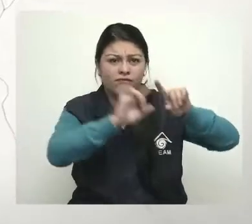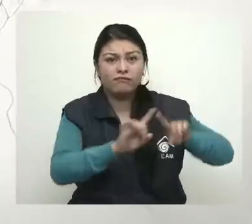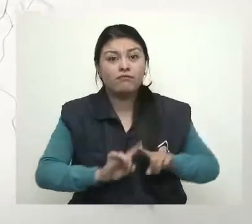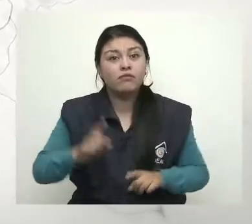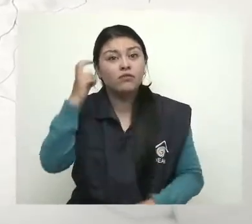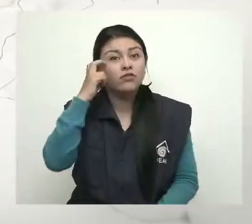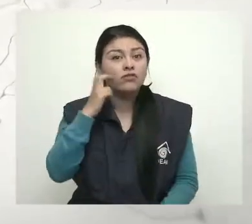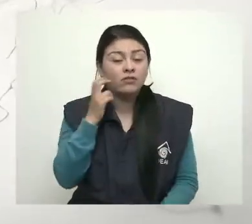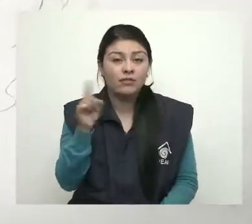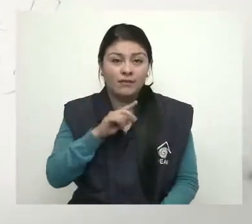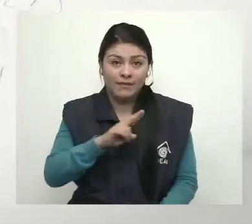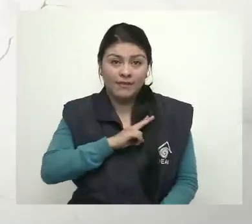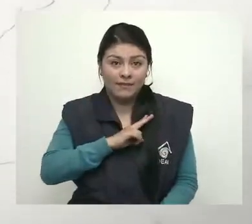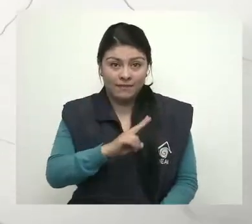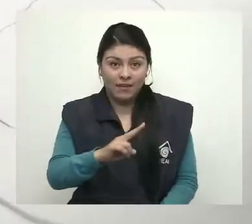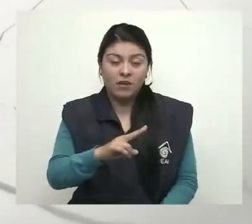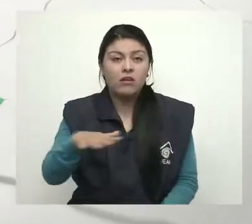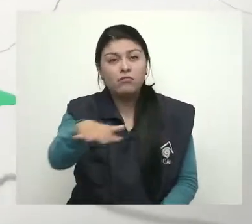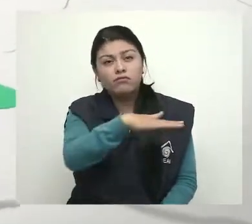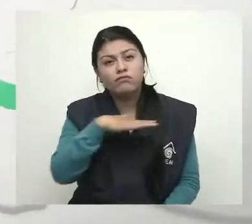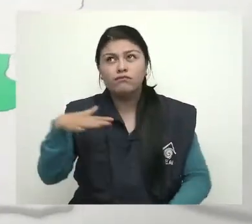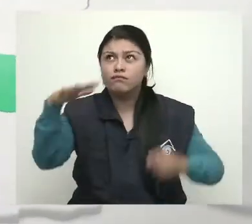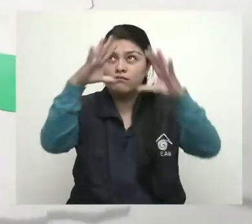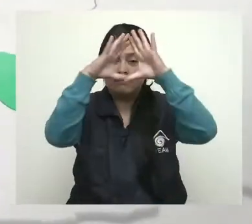Chocó y Valle del Cauca con paisaje nublado.